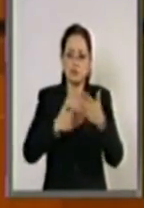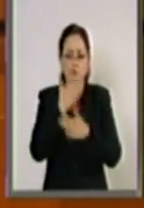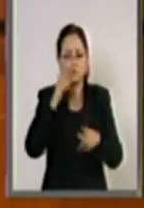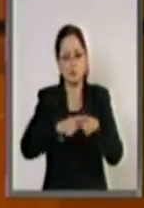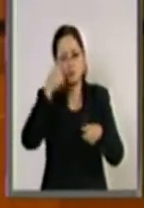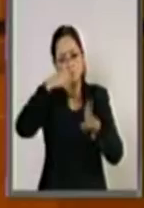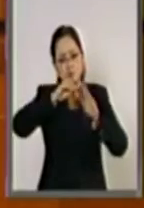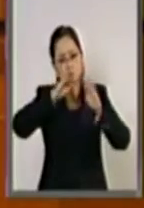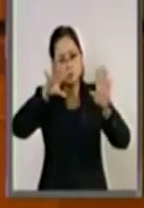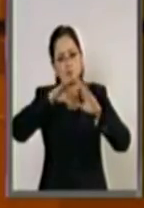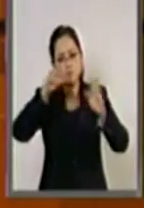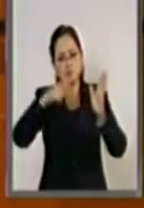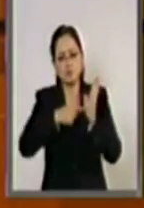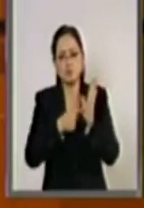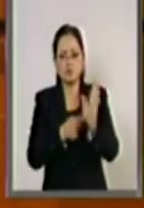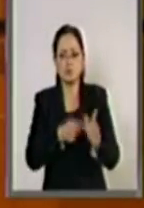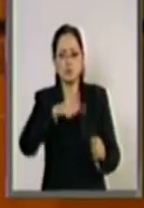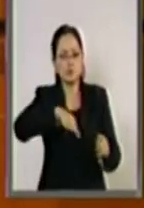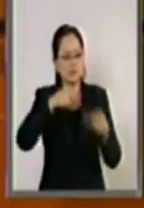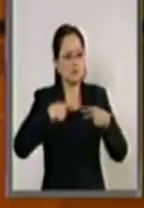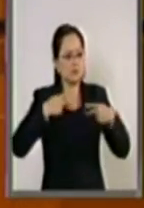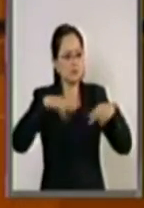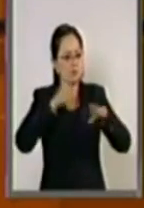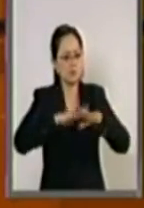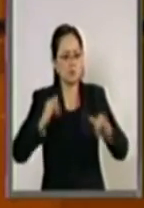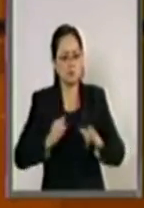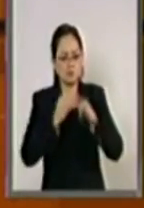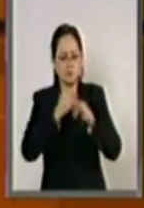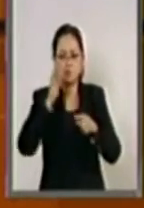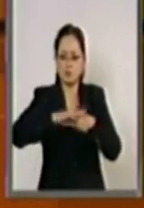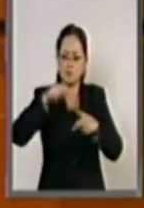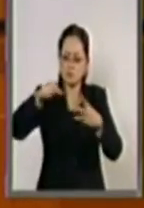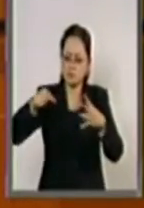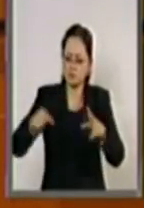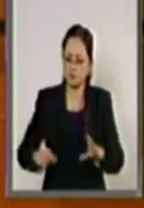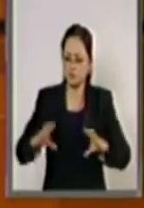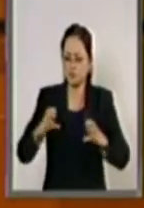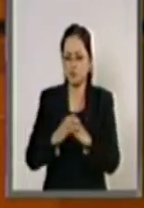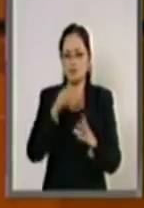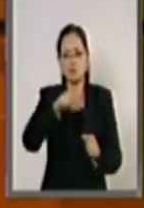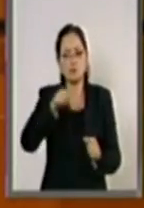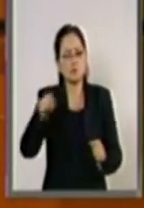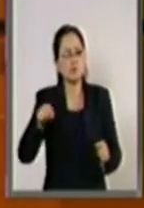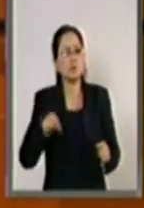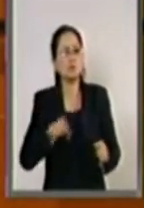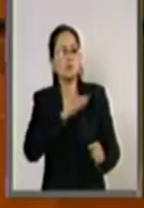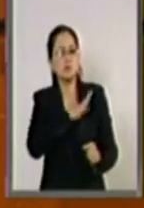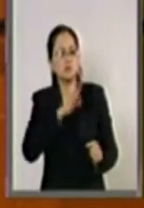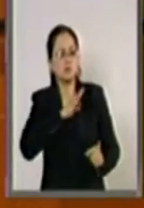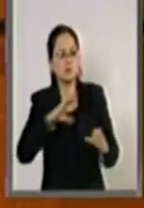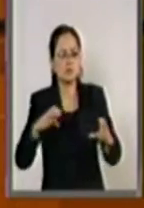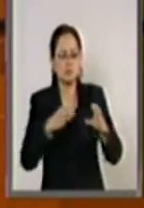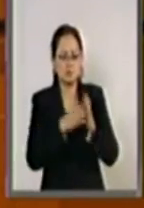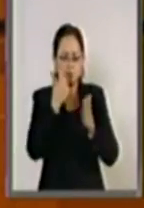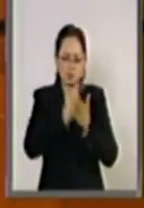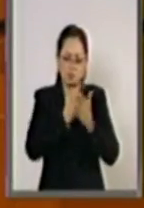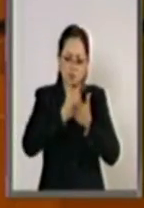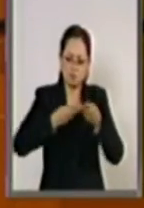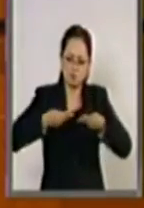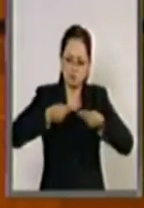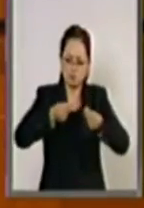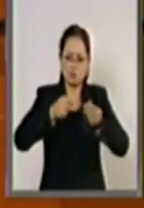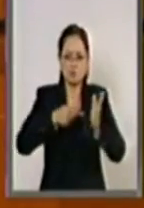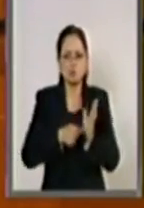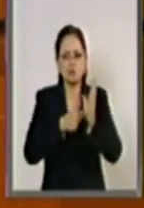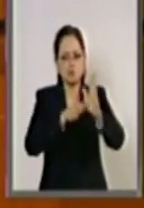transparencia que obliga a más sujetos, a más poderes, a más entes públicos, a que tengan que rendir cuentas claras del